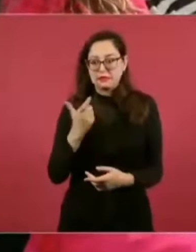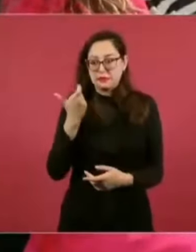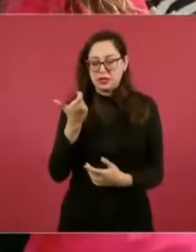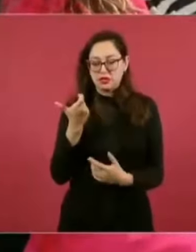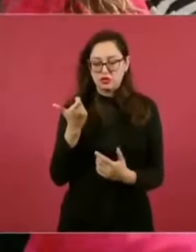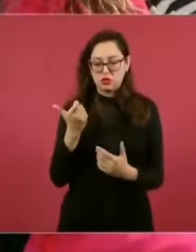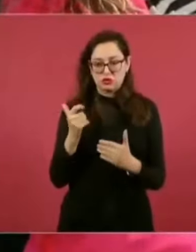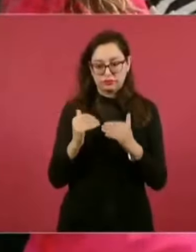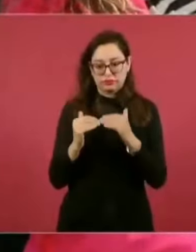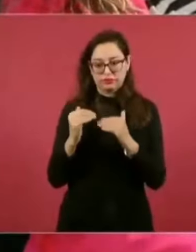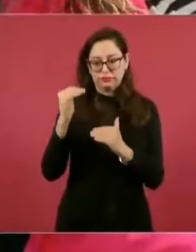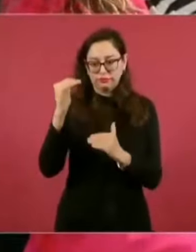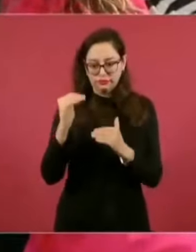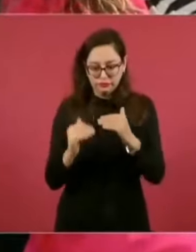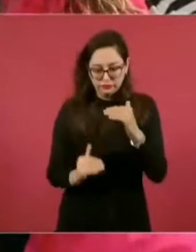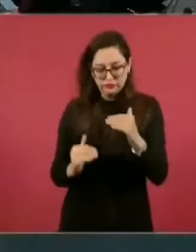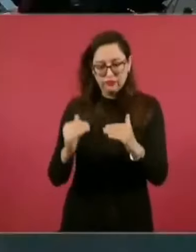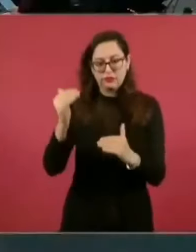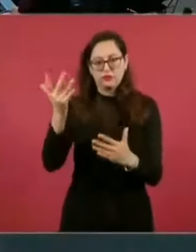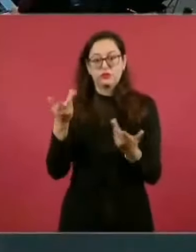¿Cómo estaba antes de las elecciones?